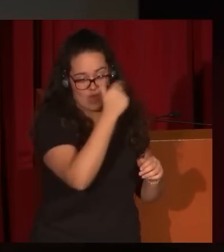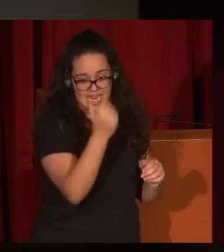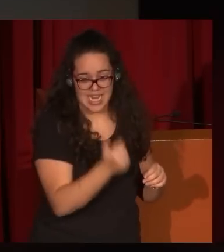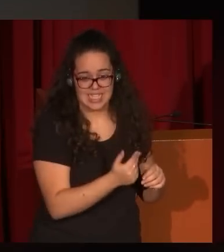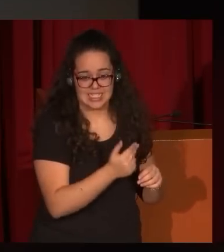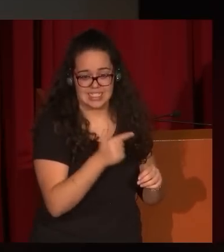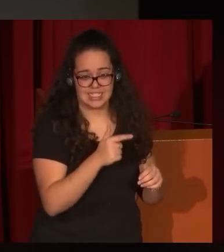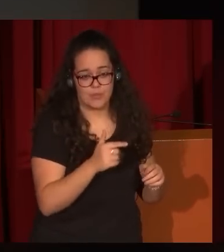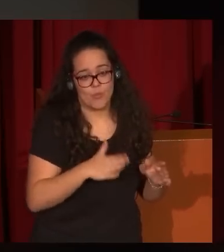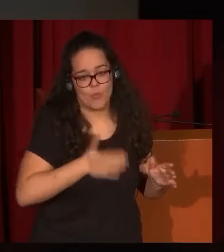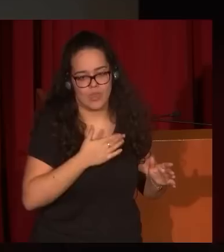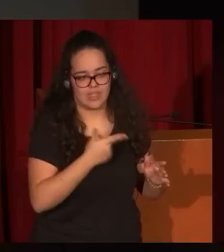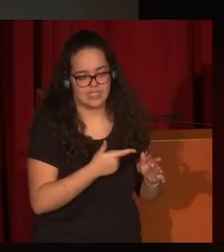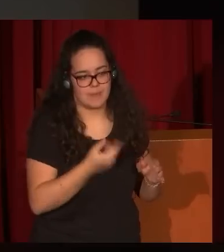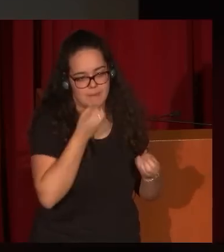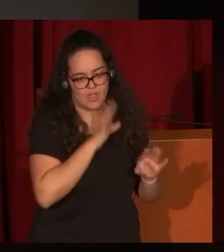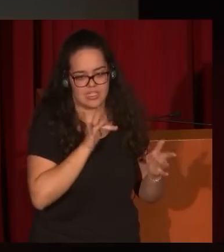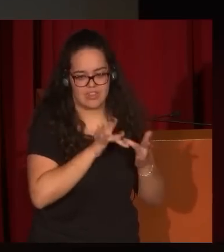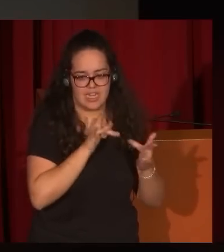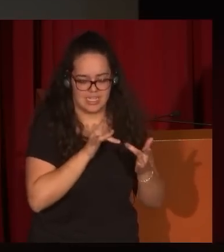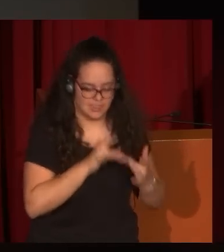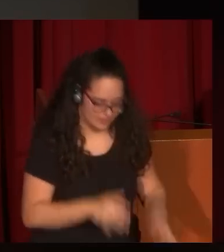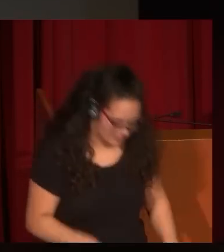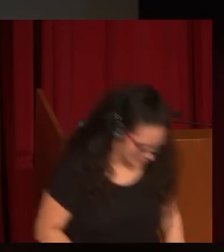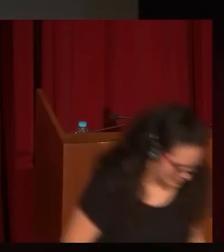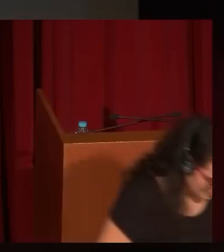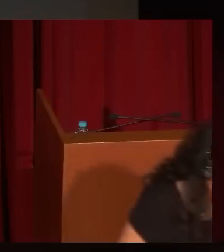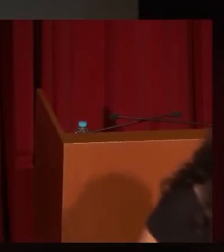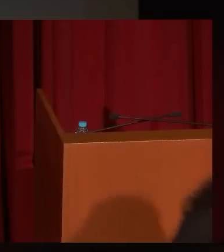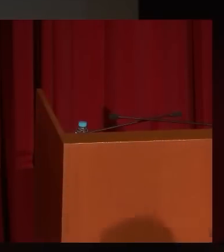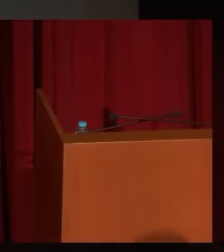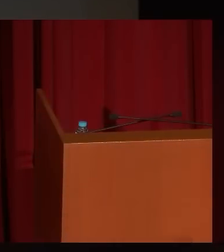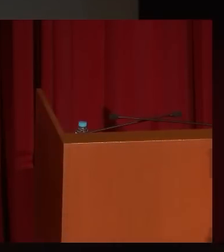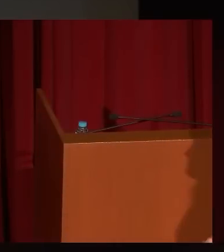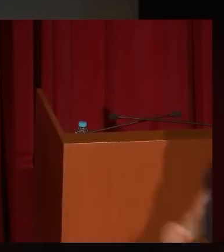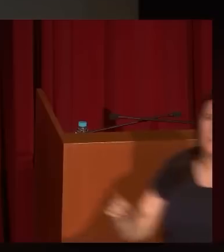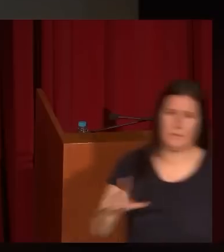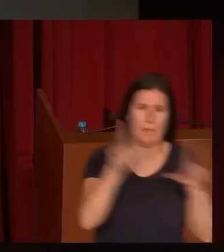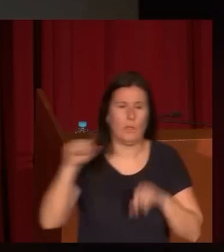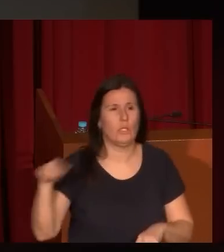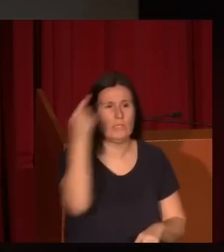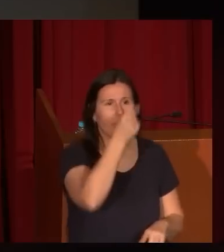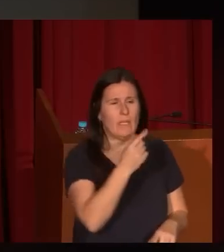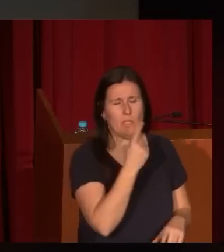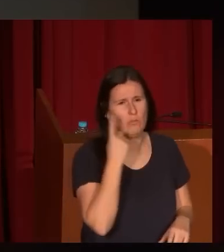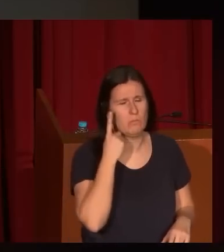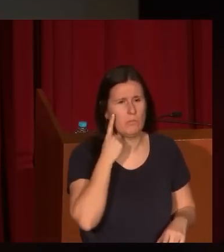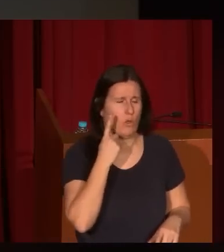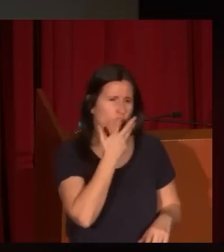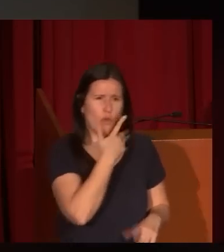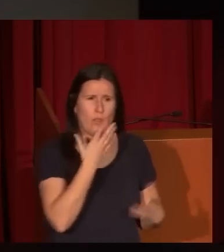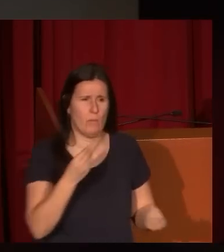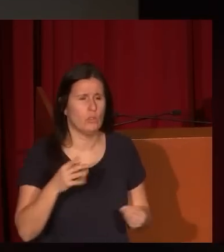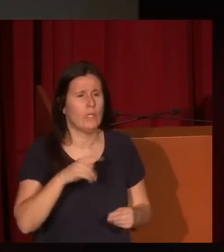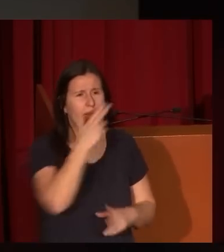donde quizá está lo mejor de esa cercanía. Les traigo este dibujo poco conocido, que está en el British Museum de Londres, o este otro